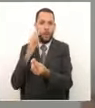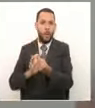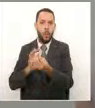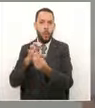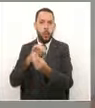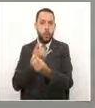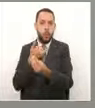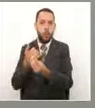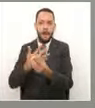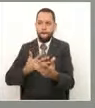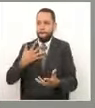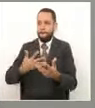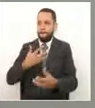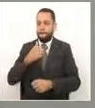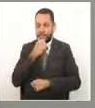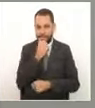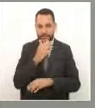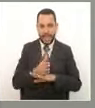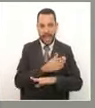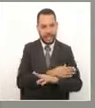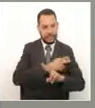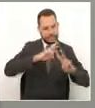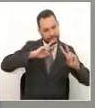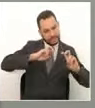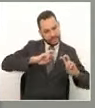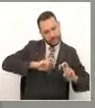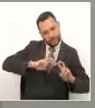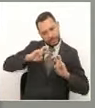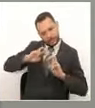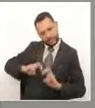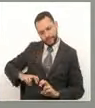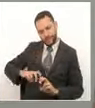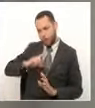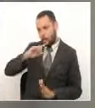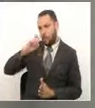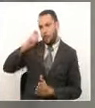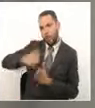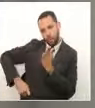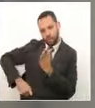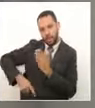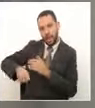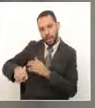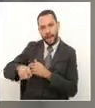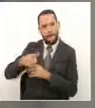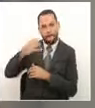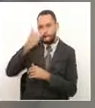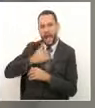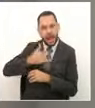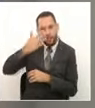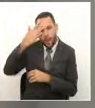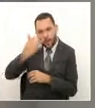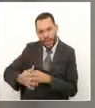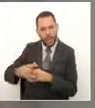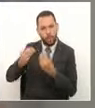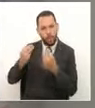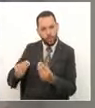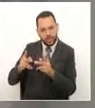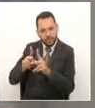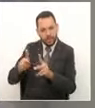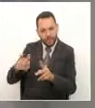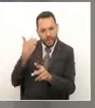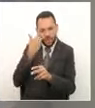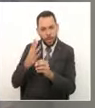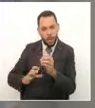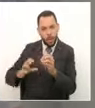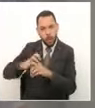cosa es el proceso de investigación y sancionatorio que debe de desarrollarse y otra cosa es la necesidad